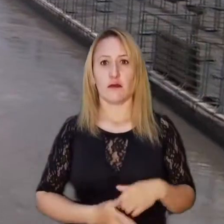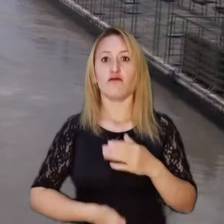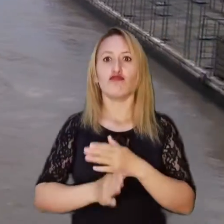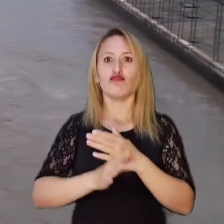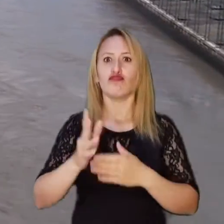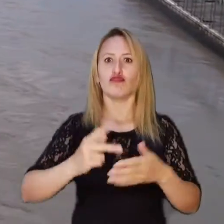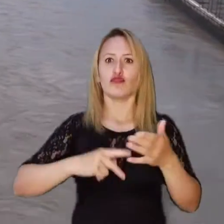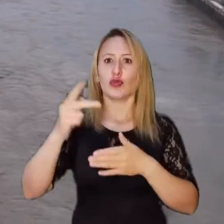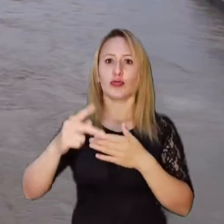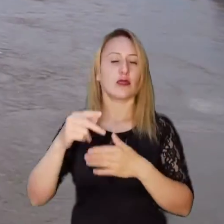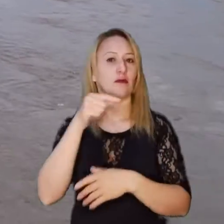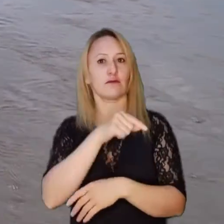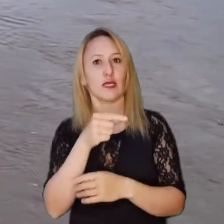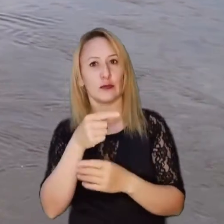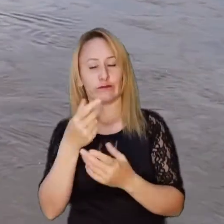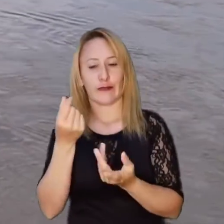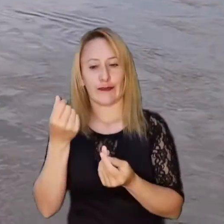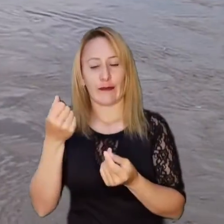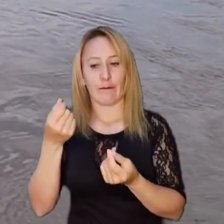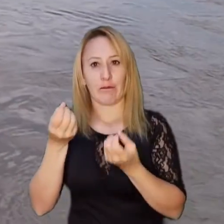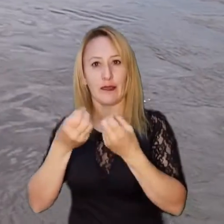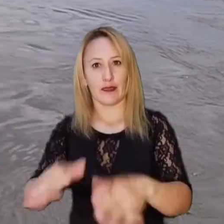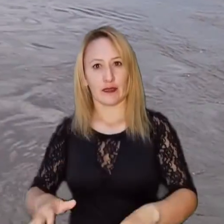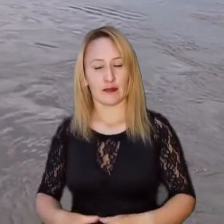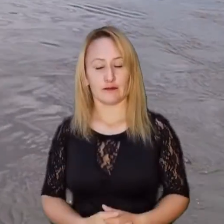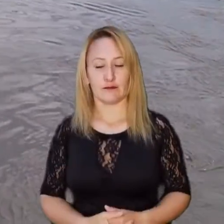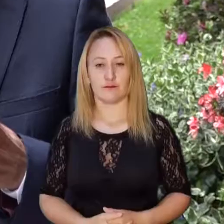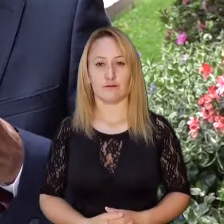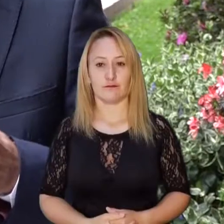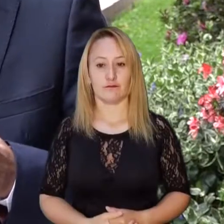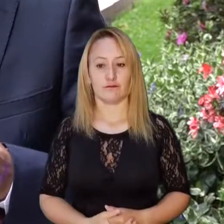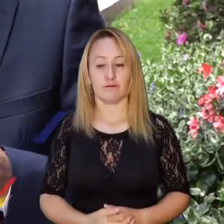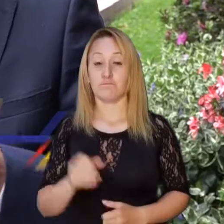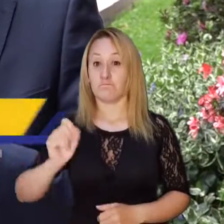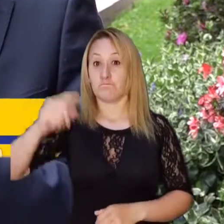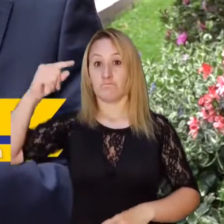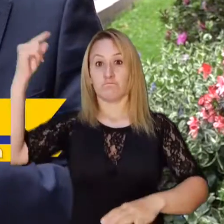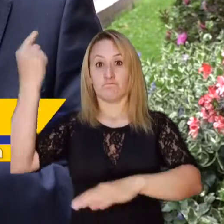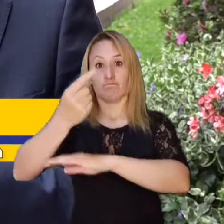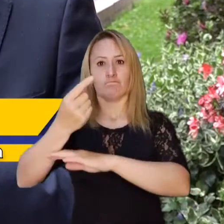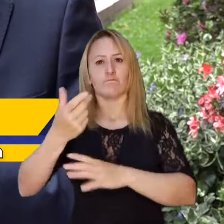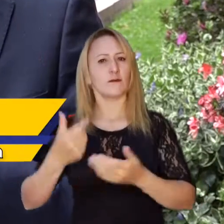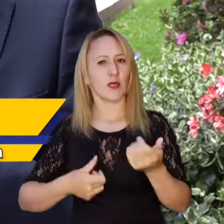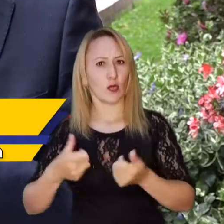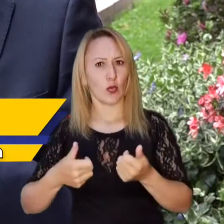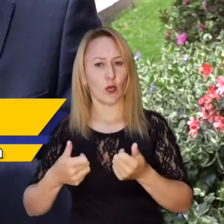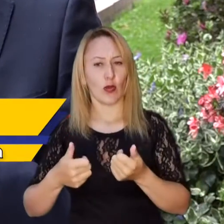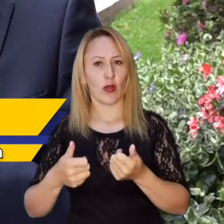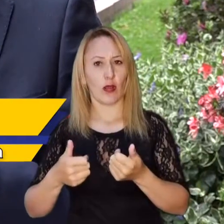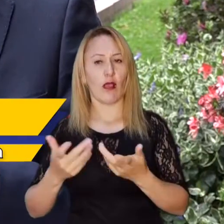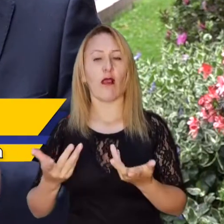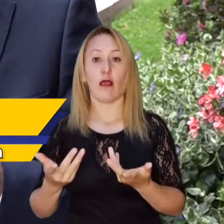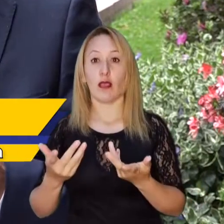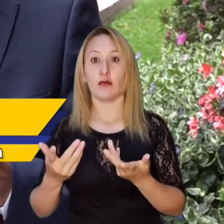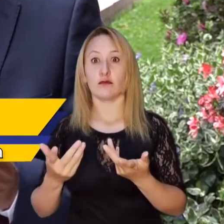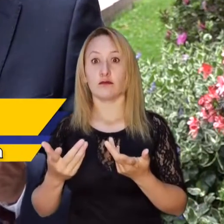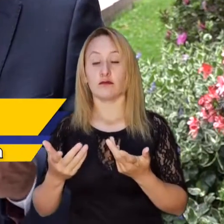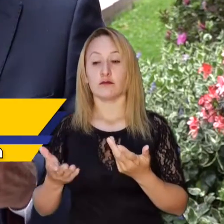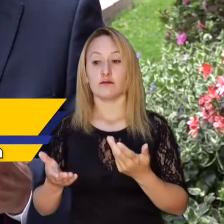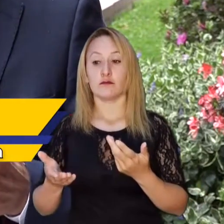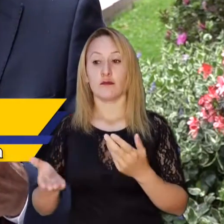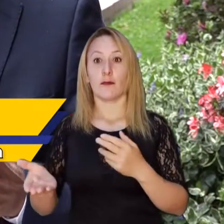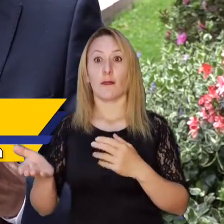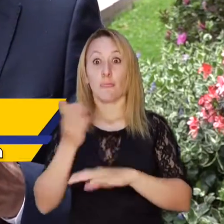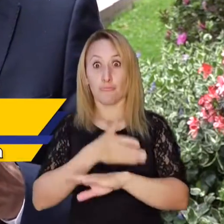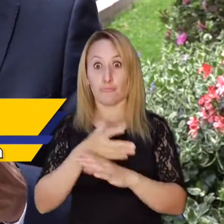continuidad a un proyecto que estaba generando pérdidas. En este primer fallo lo que se está determinando es cómo